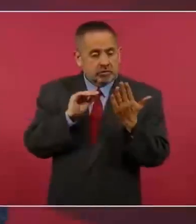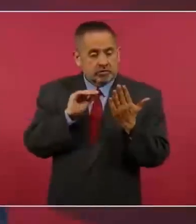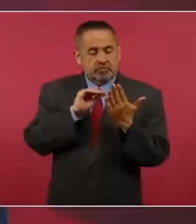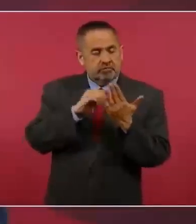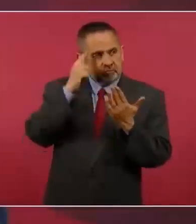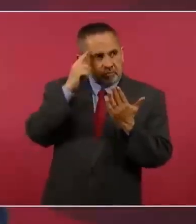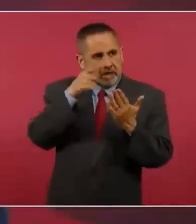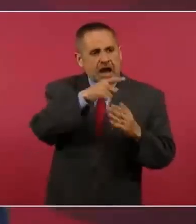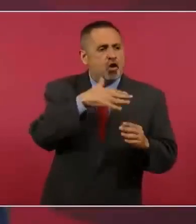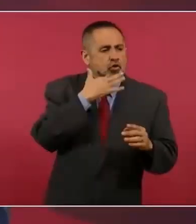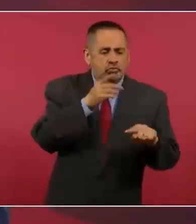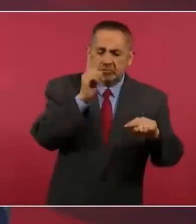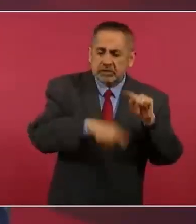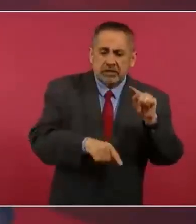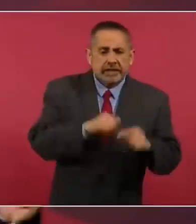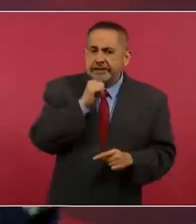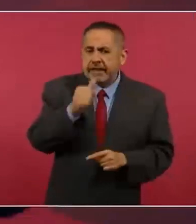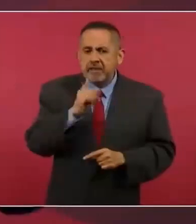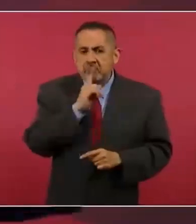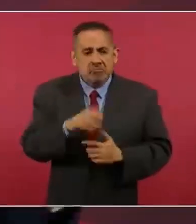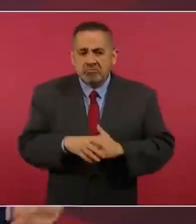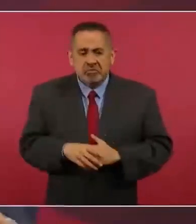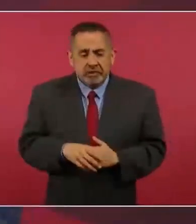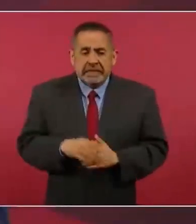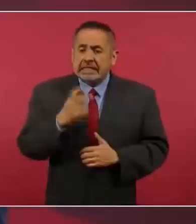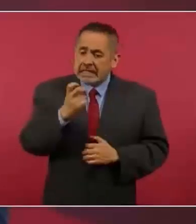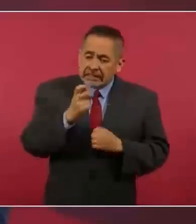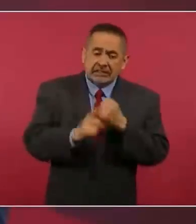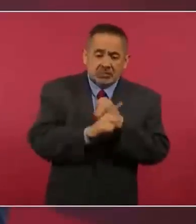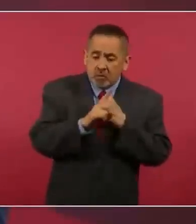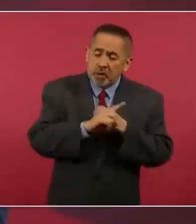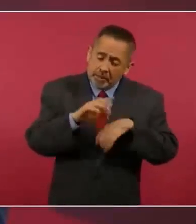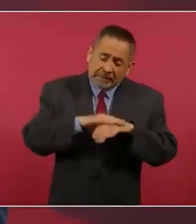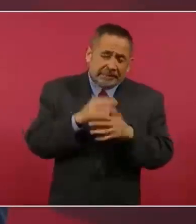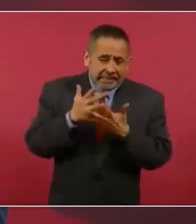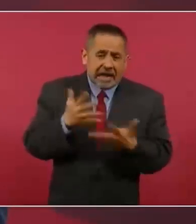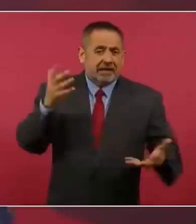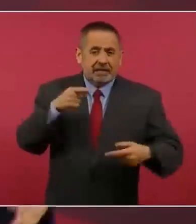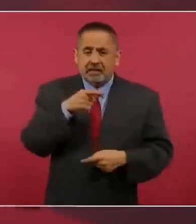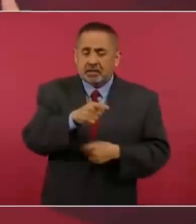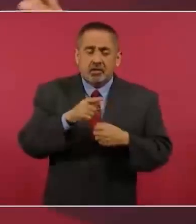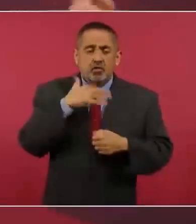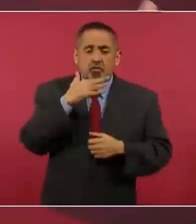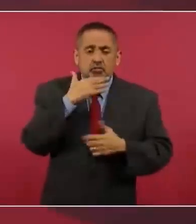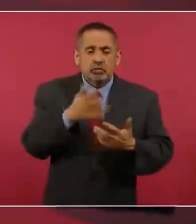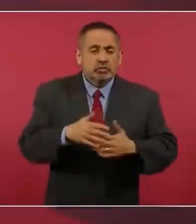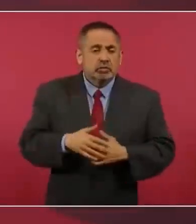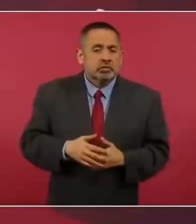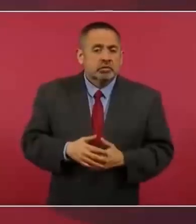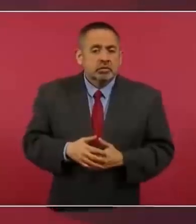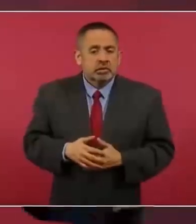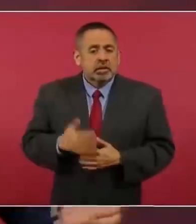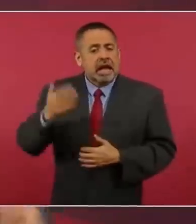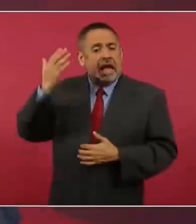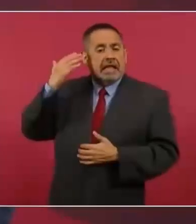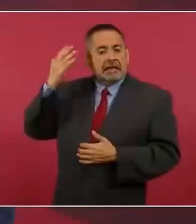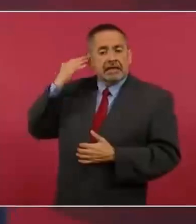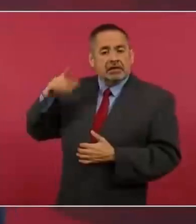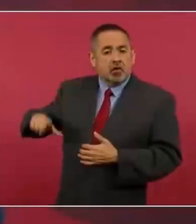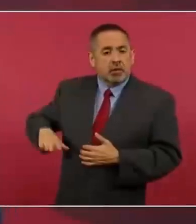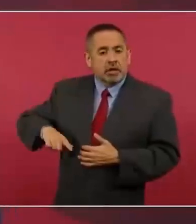el grave problema de la corrupción. ¿Qué era lo que existía en la agenda?